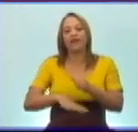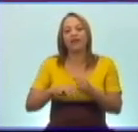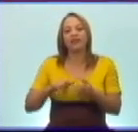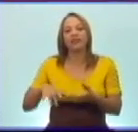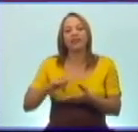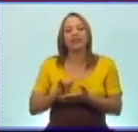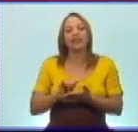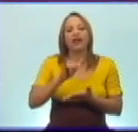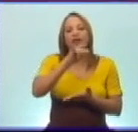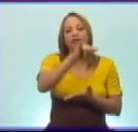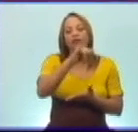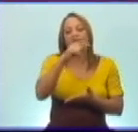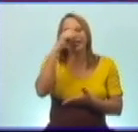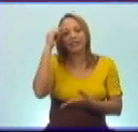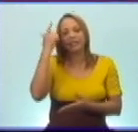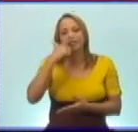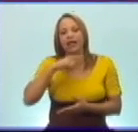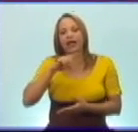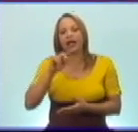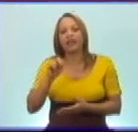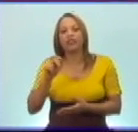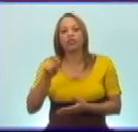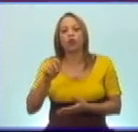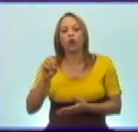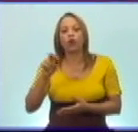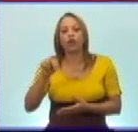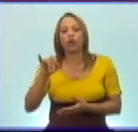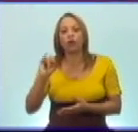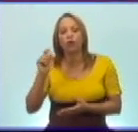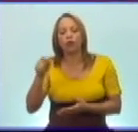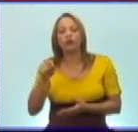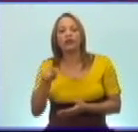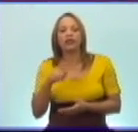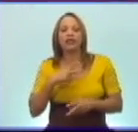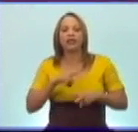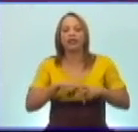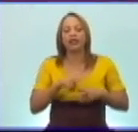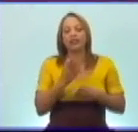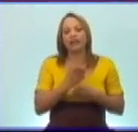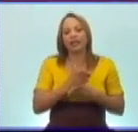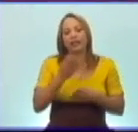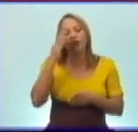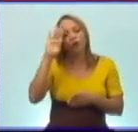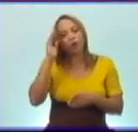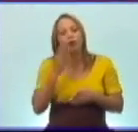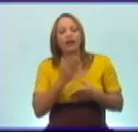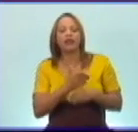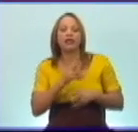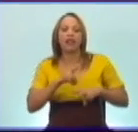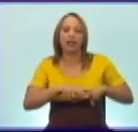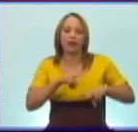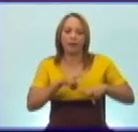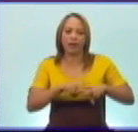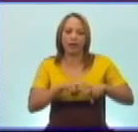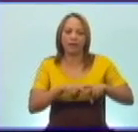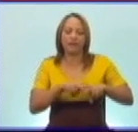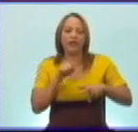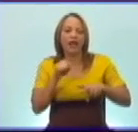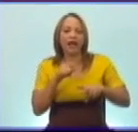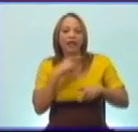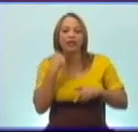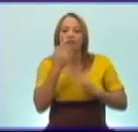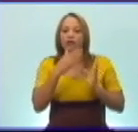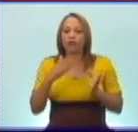Antonio y Ciudad Libertad en La Habana. En el entierro de las víctimas de esos bombardeos, el